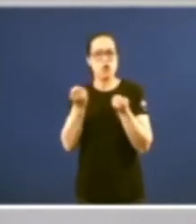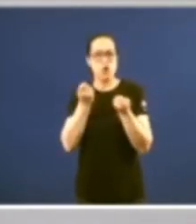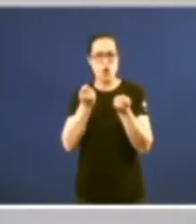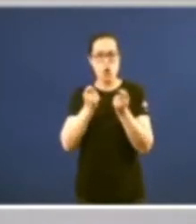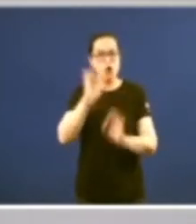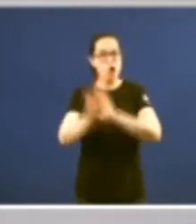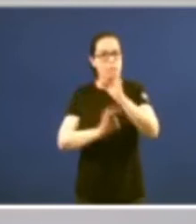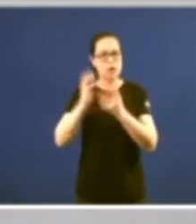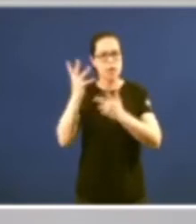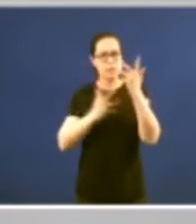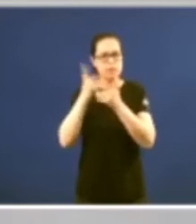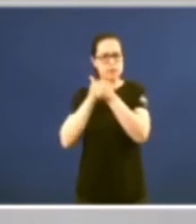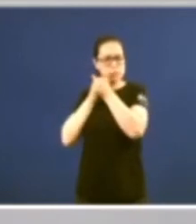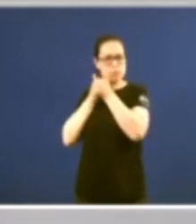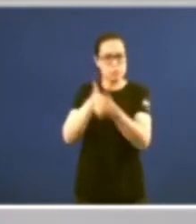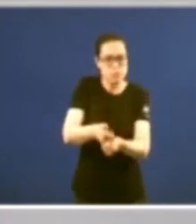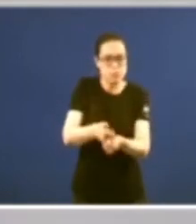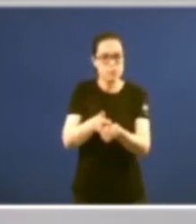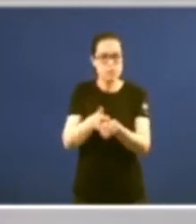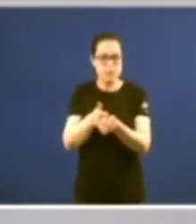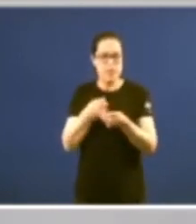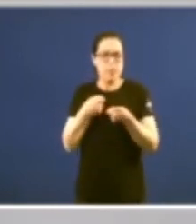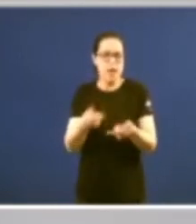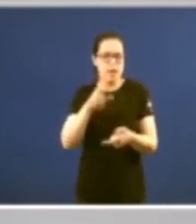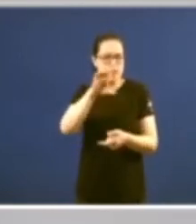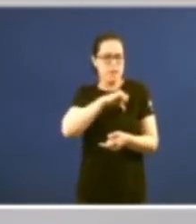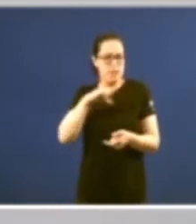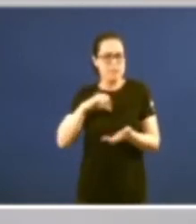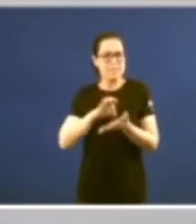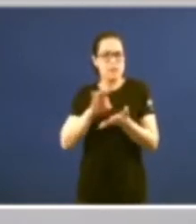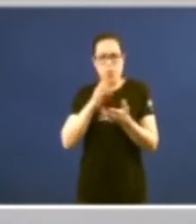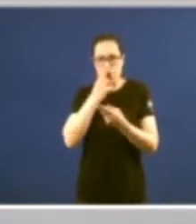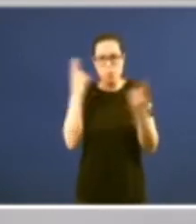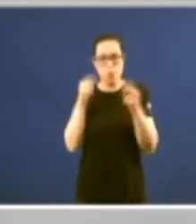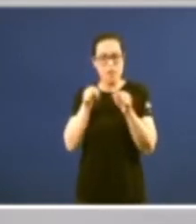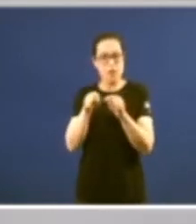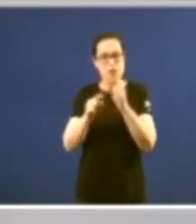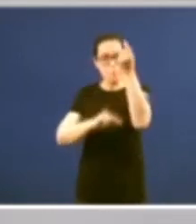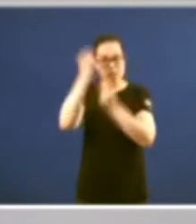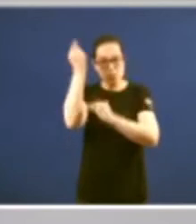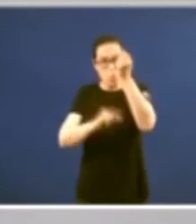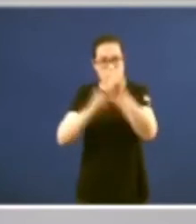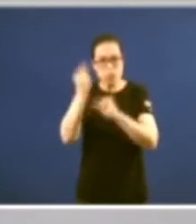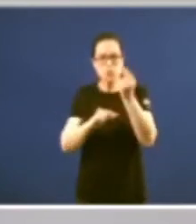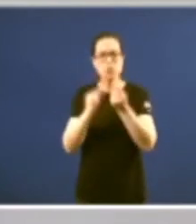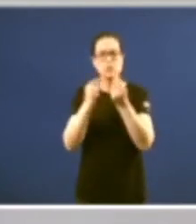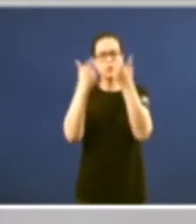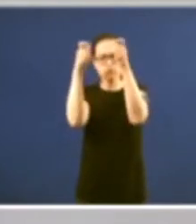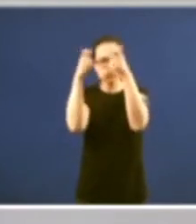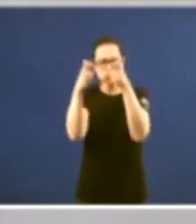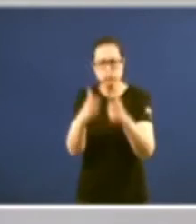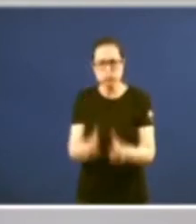administrativos que actúan al servicio público de la comunidad que permiten la aportación y aprobación de las partidas